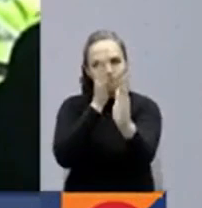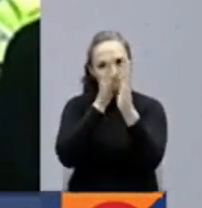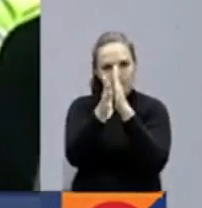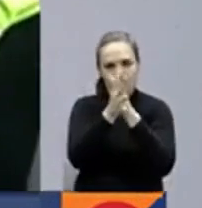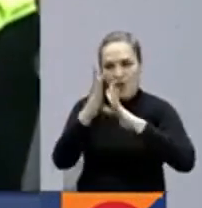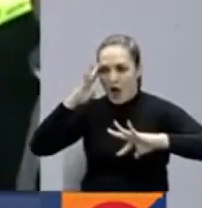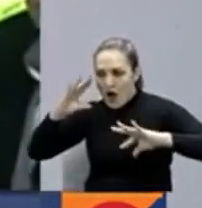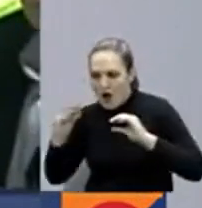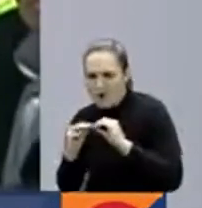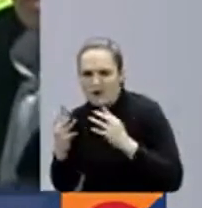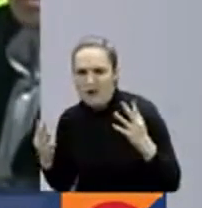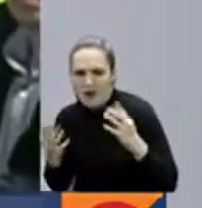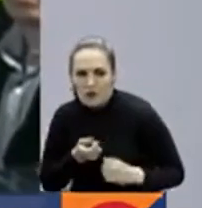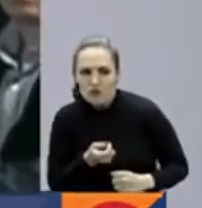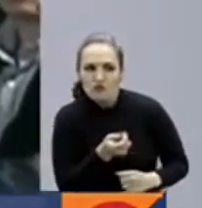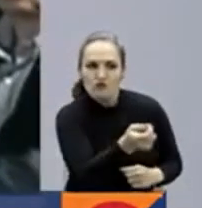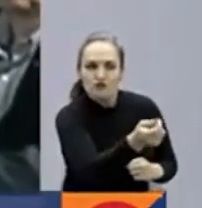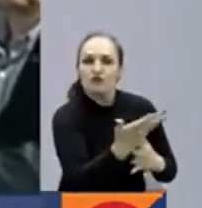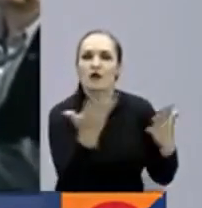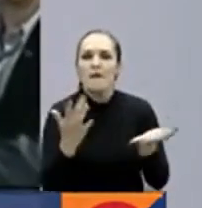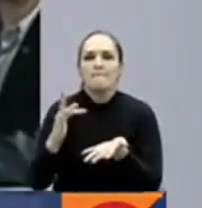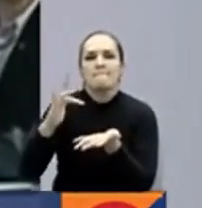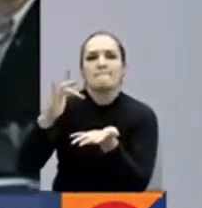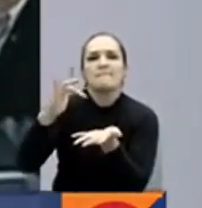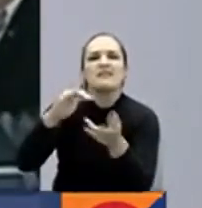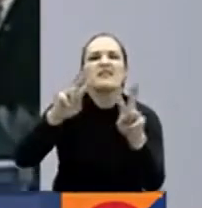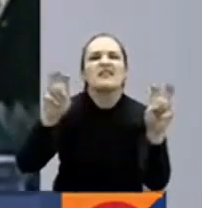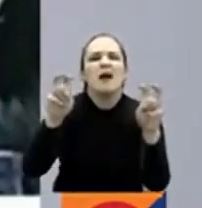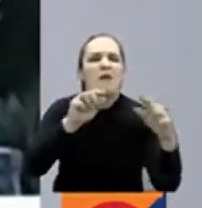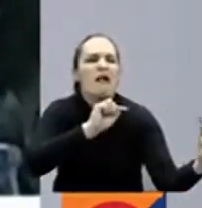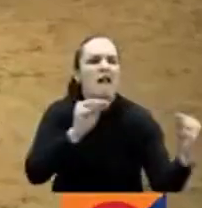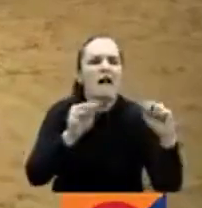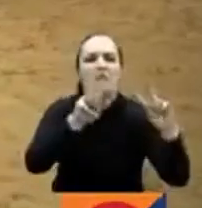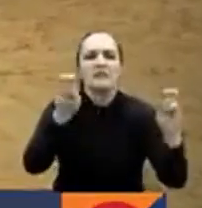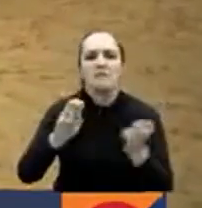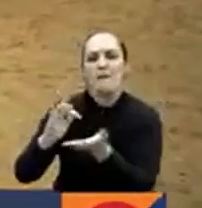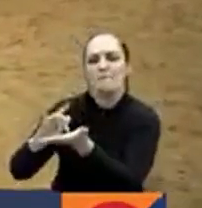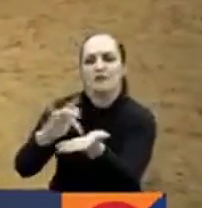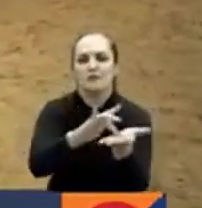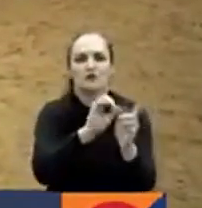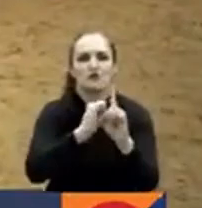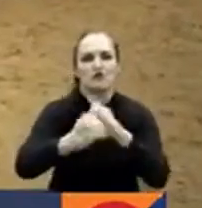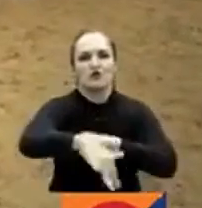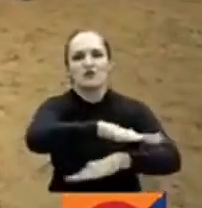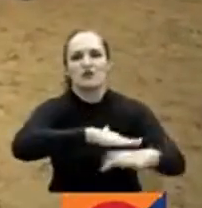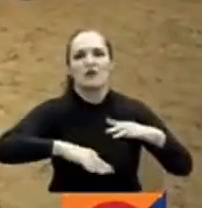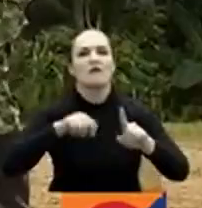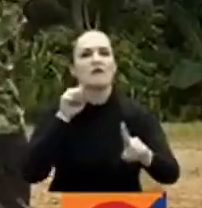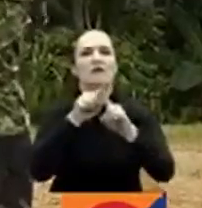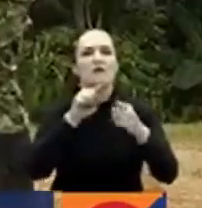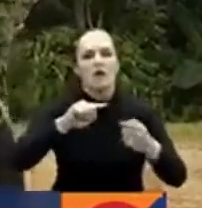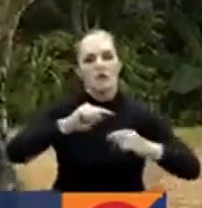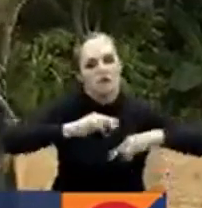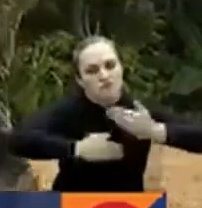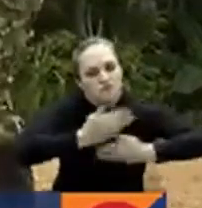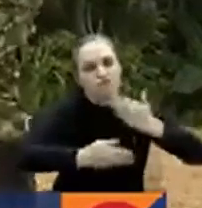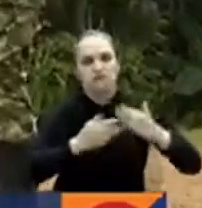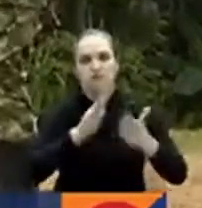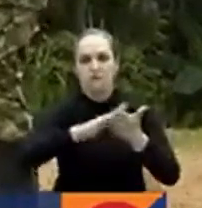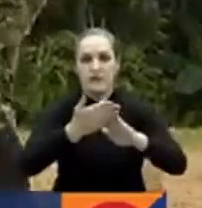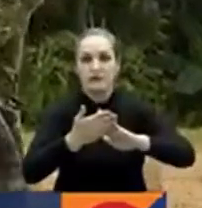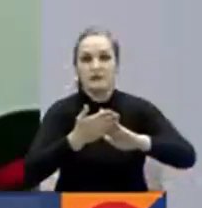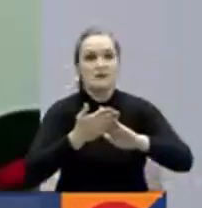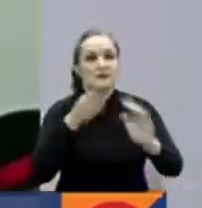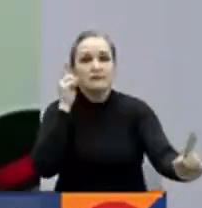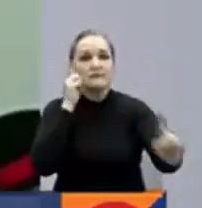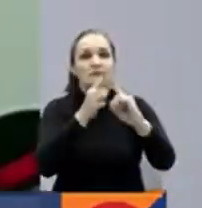abordará el tema de la participación de la sociedad en la construcción de paz. El cese al fuego bilateral seguirá siendo el objetivo